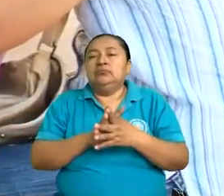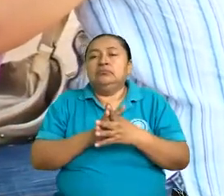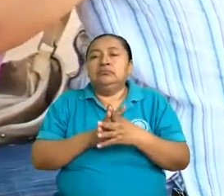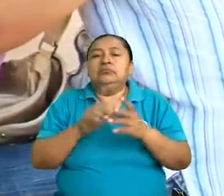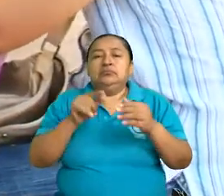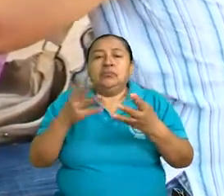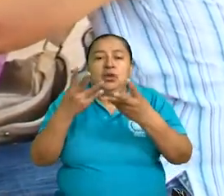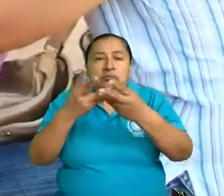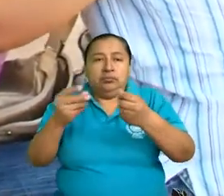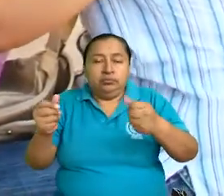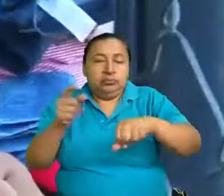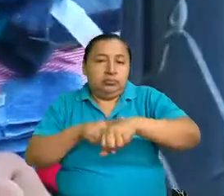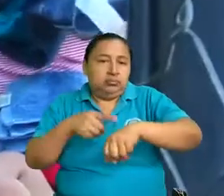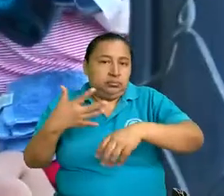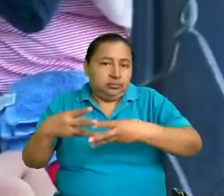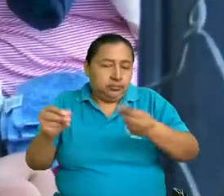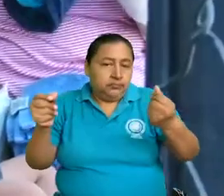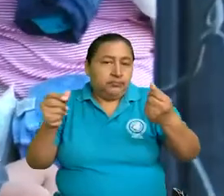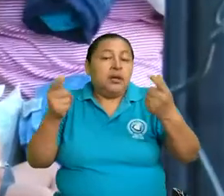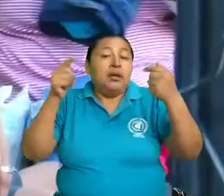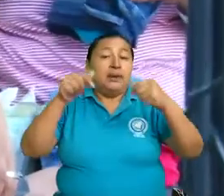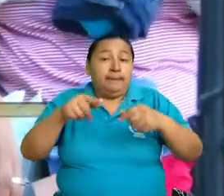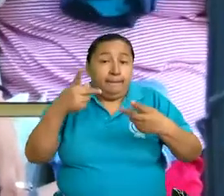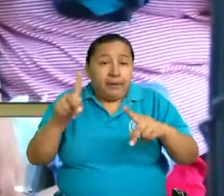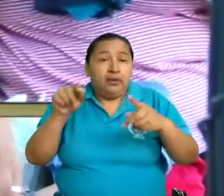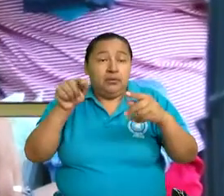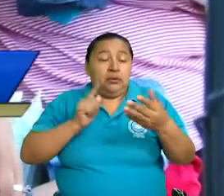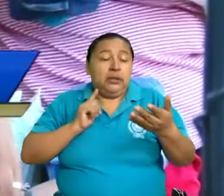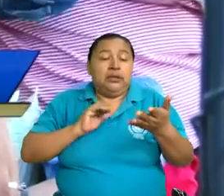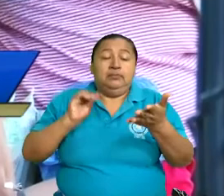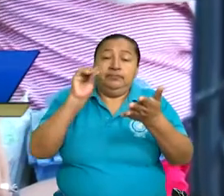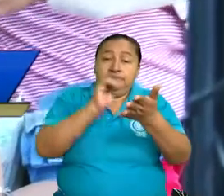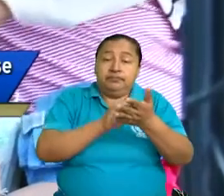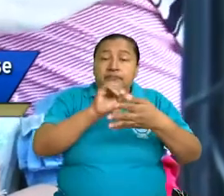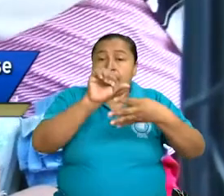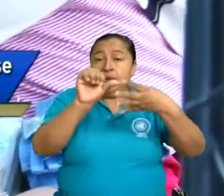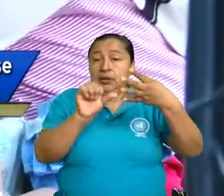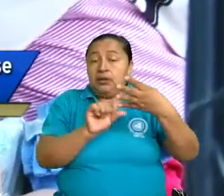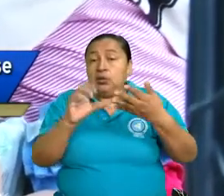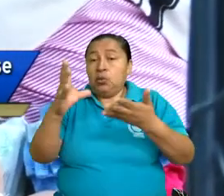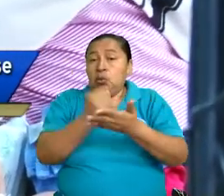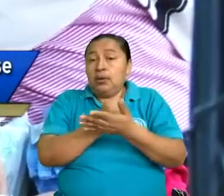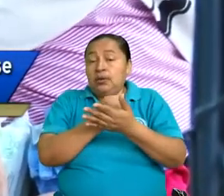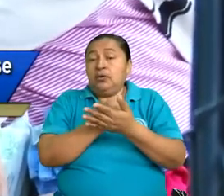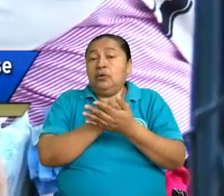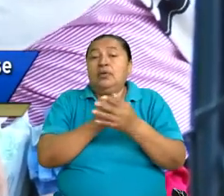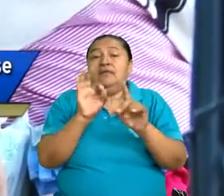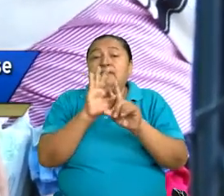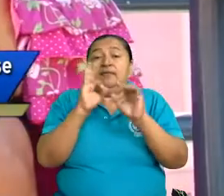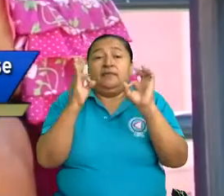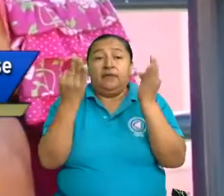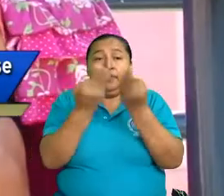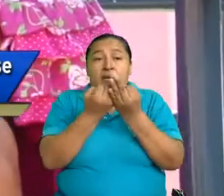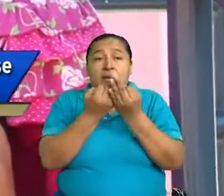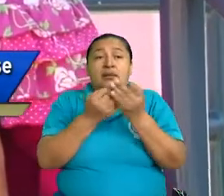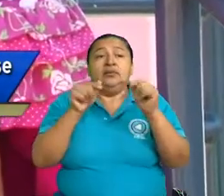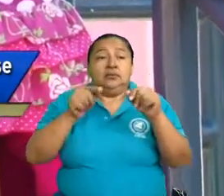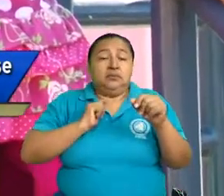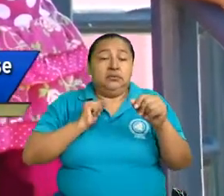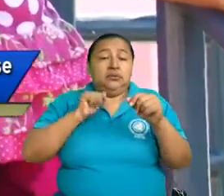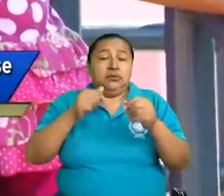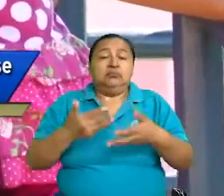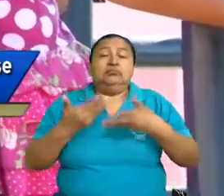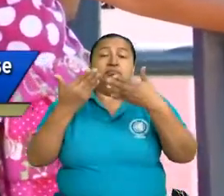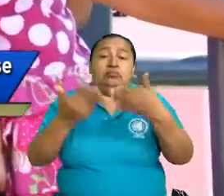derogadas. Lo contempla el articulado del código de familia y este digesto recoge esas